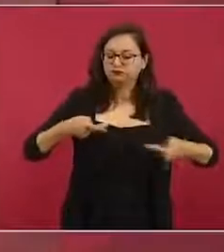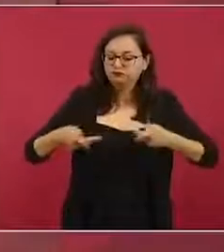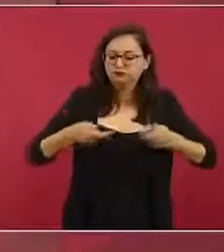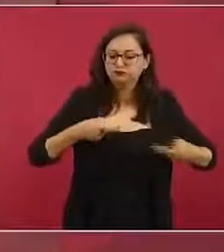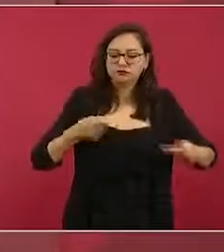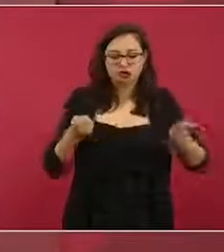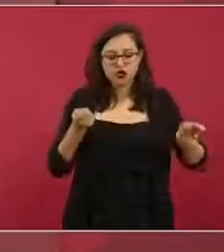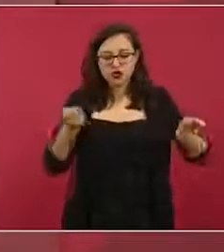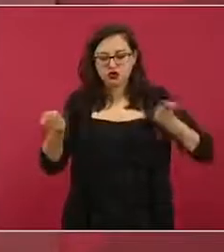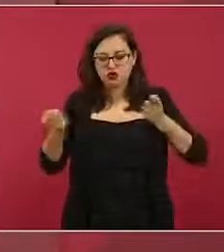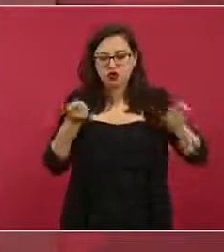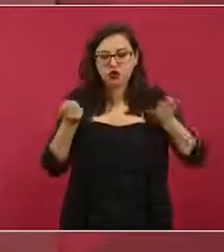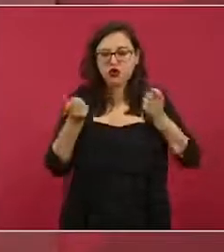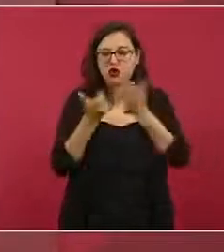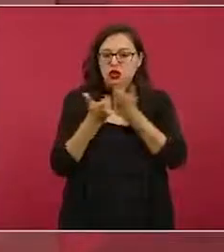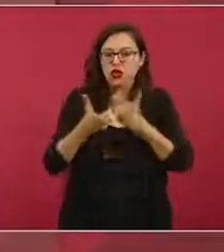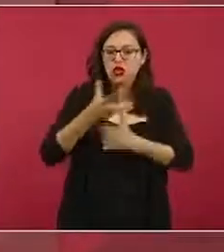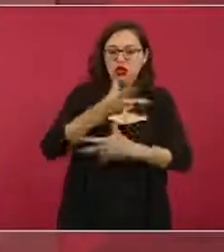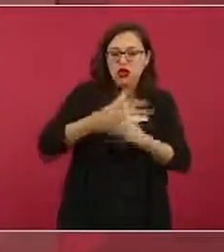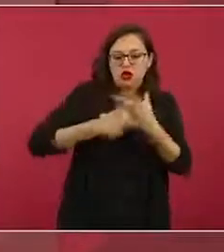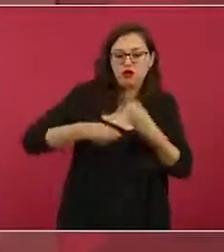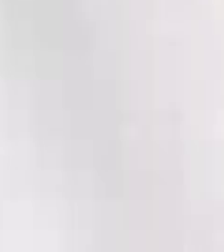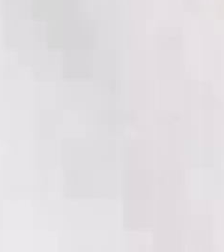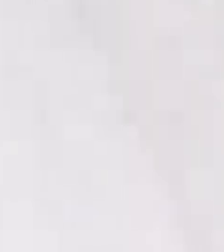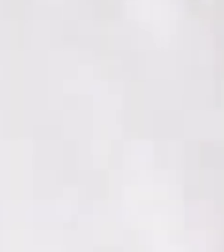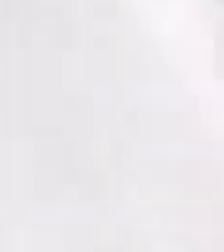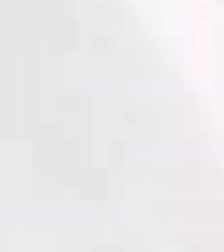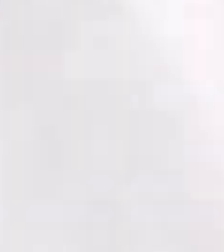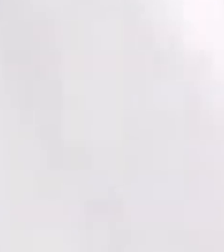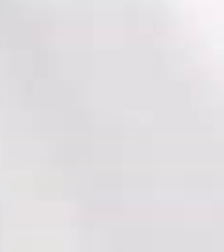protegiéndonos, pero hay gobernabilidad.